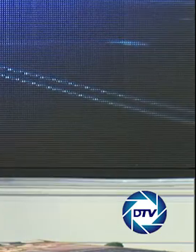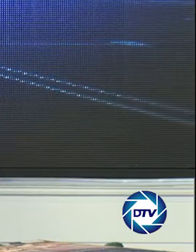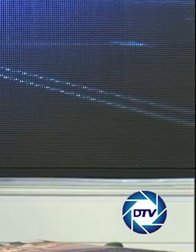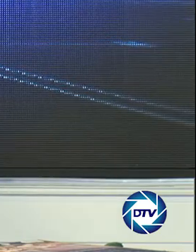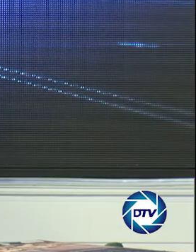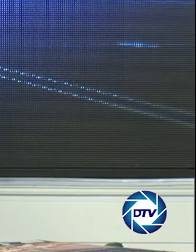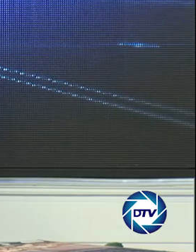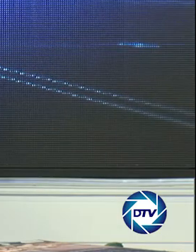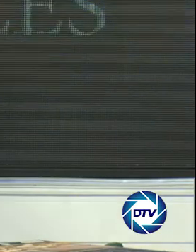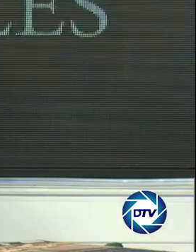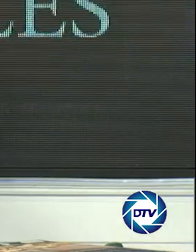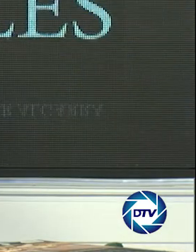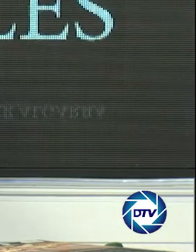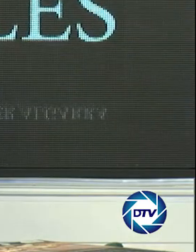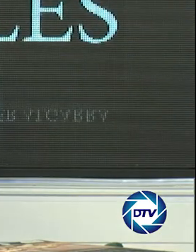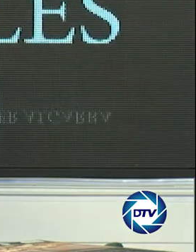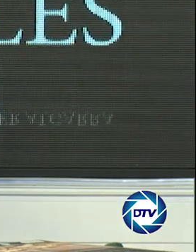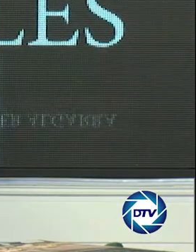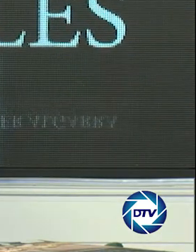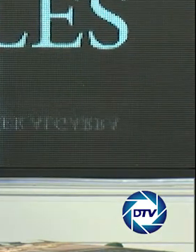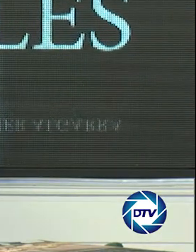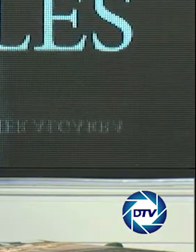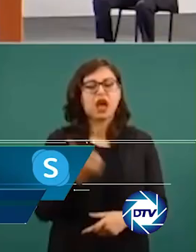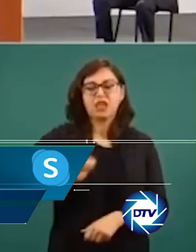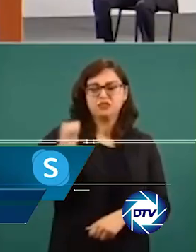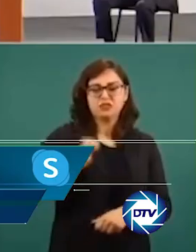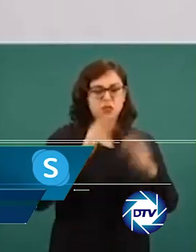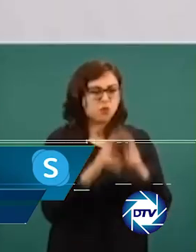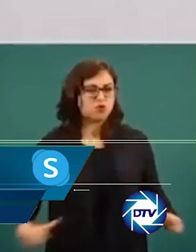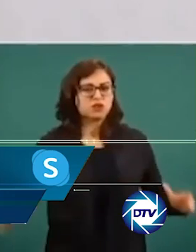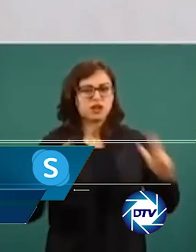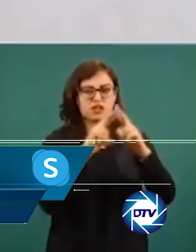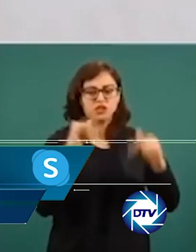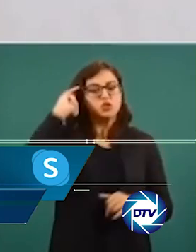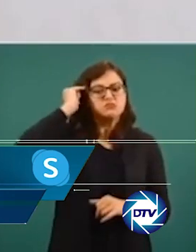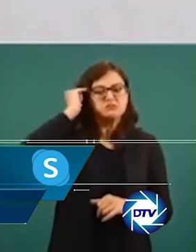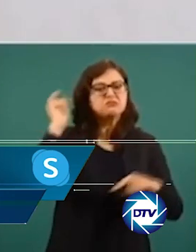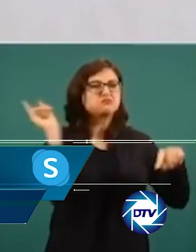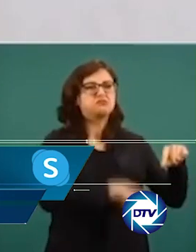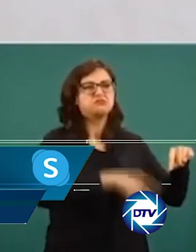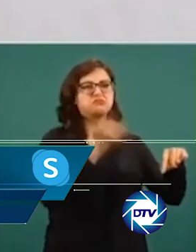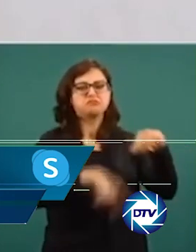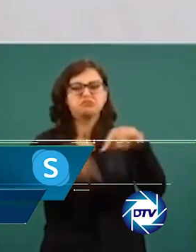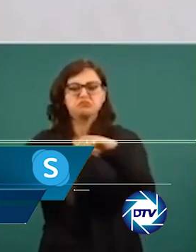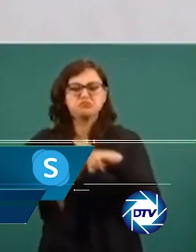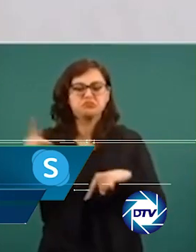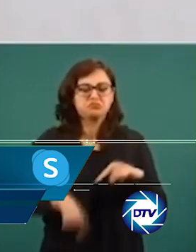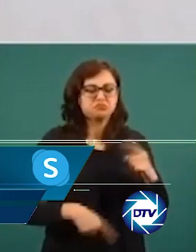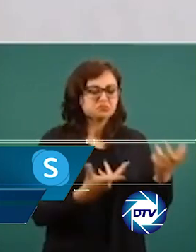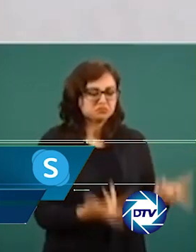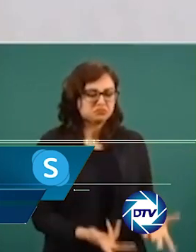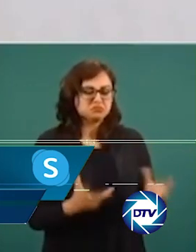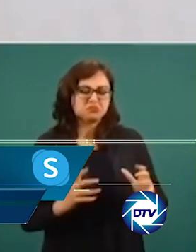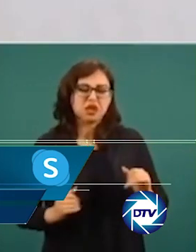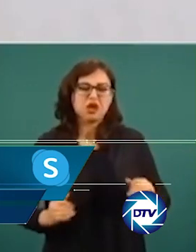empresas españolas, ¿no? Pues sí, a 500 empresas gallegas, porque tal como lo publicó la voz de